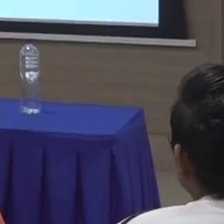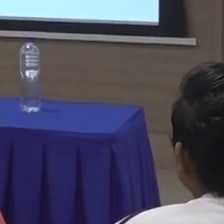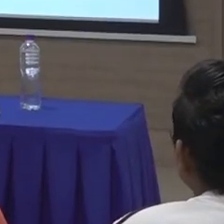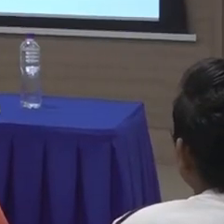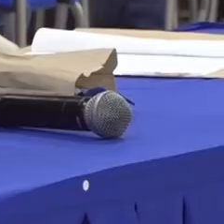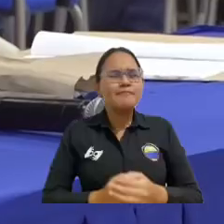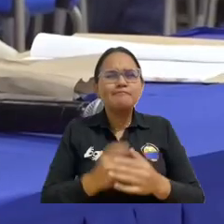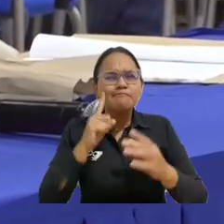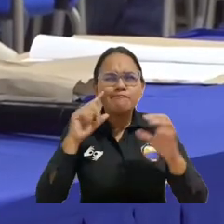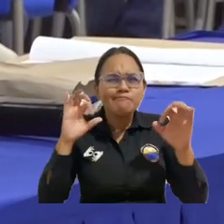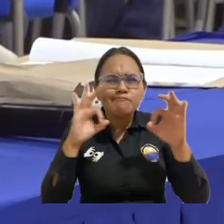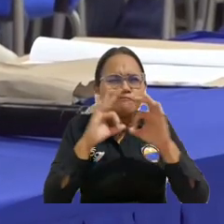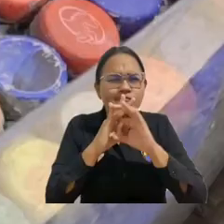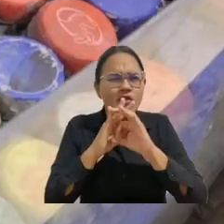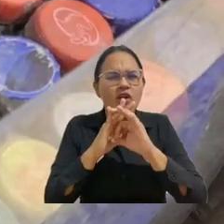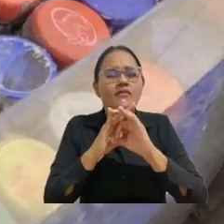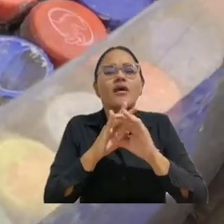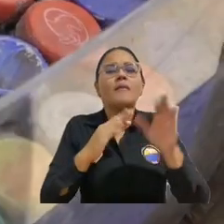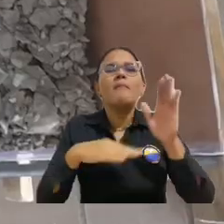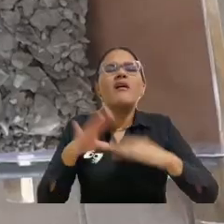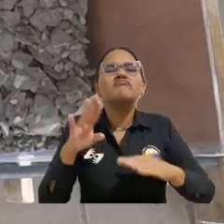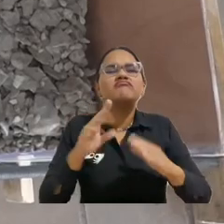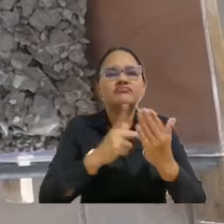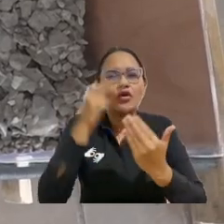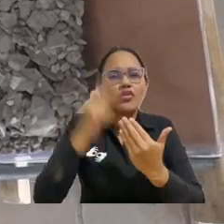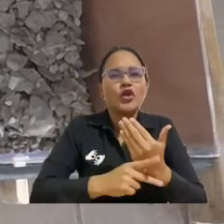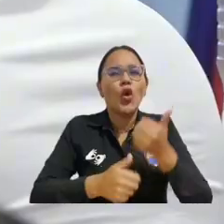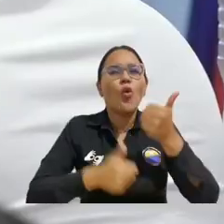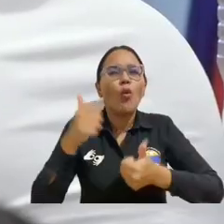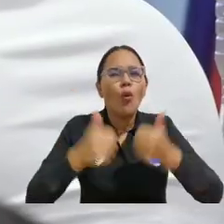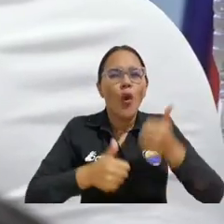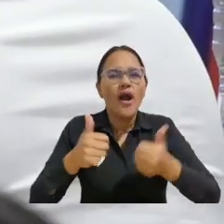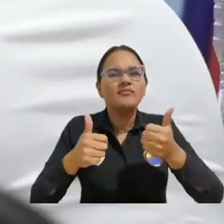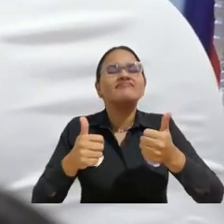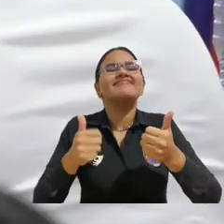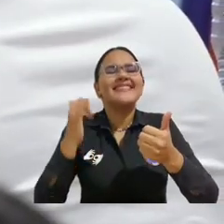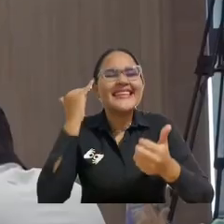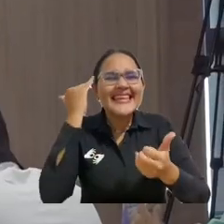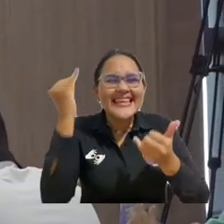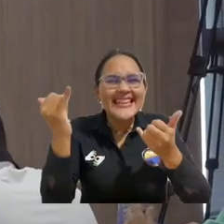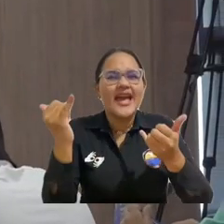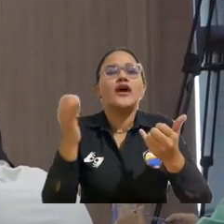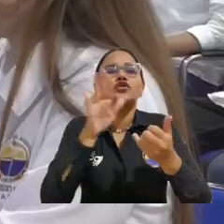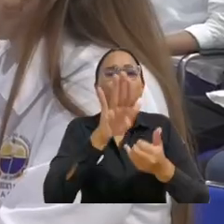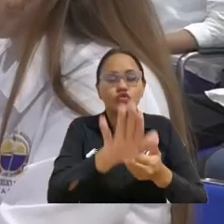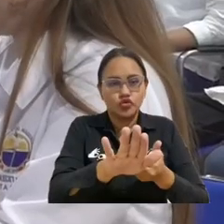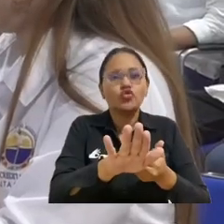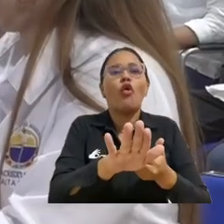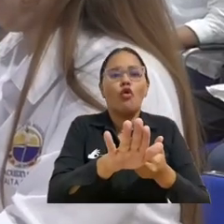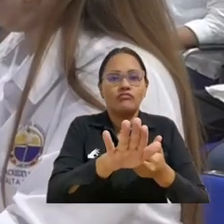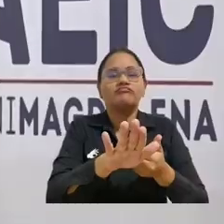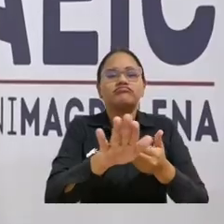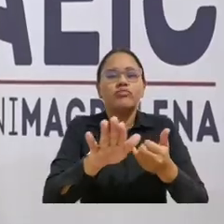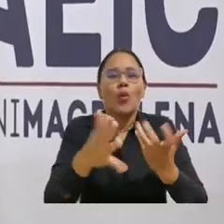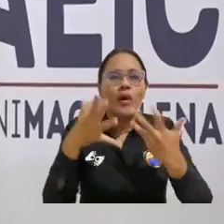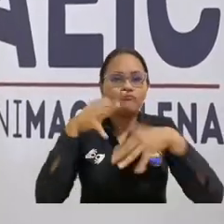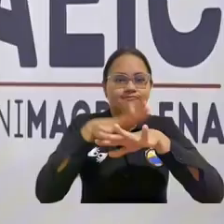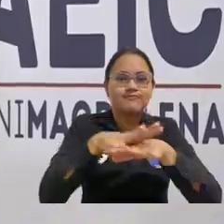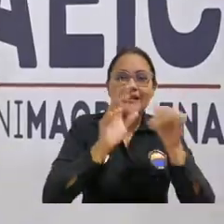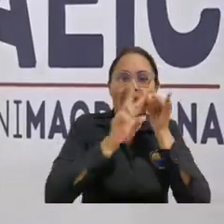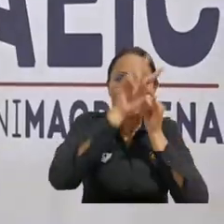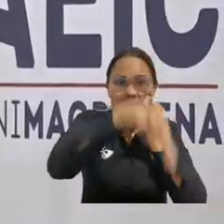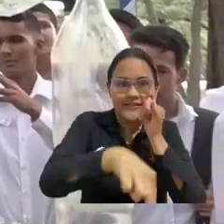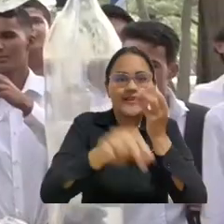Música El eje central de estos 12 proyectos que se presentaron es la integración entre las soluciones de ingeniería civil y la